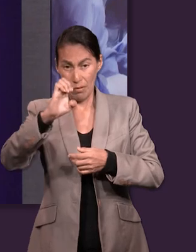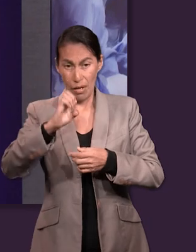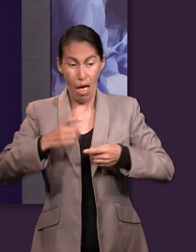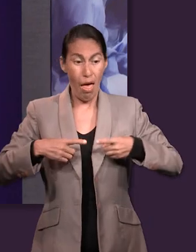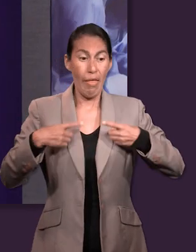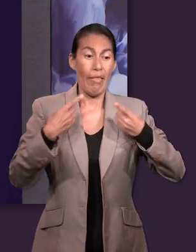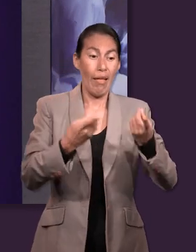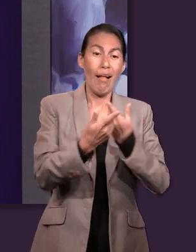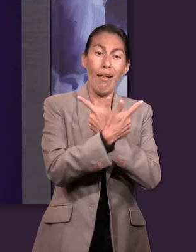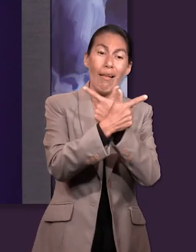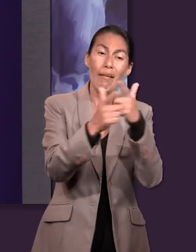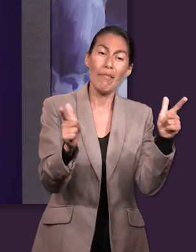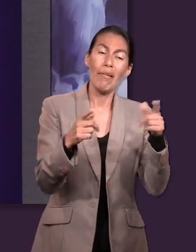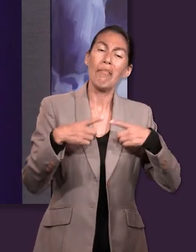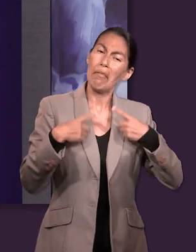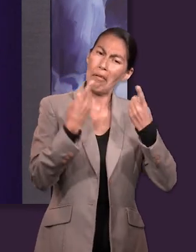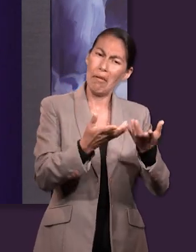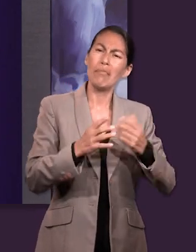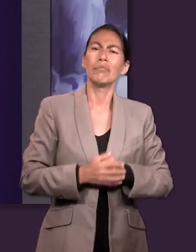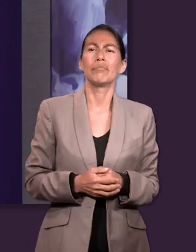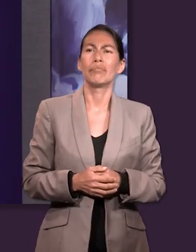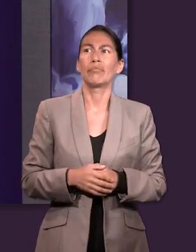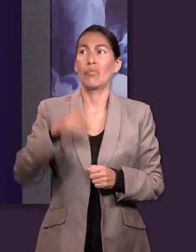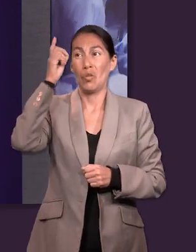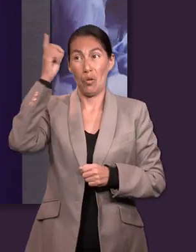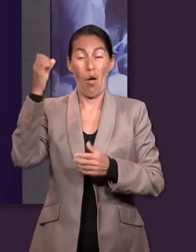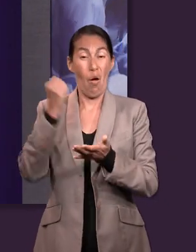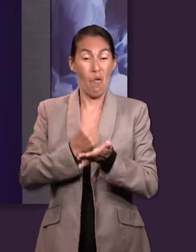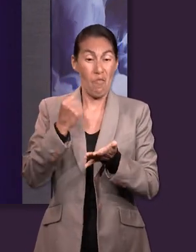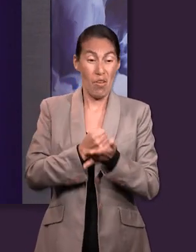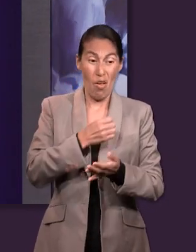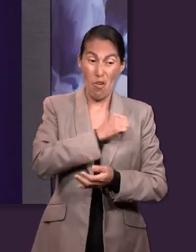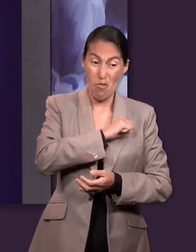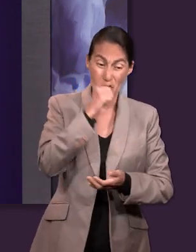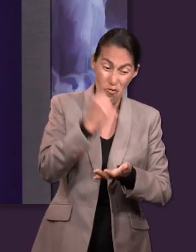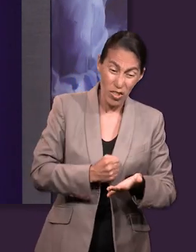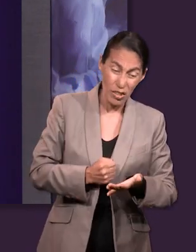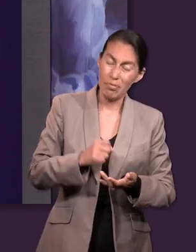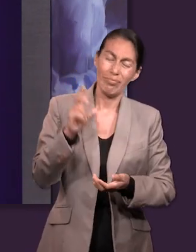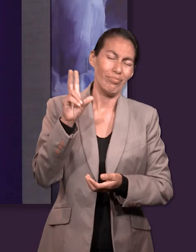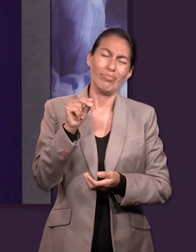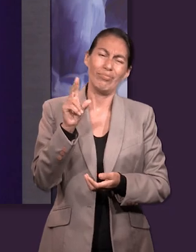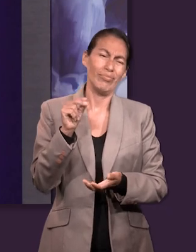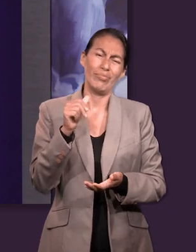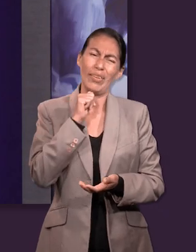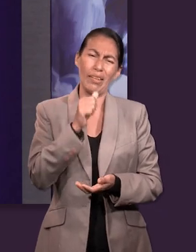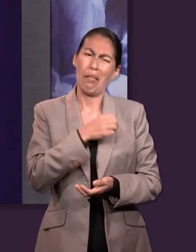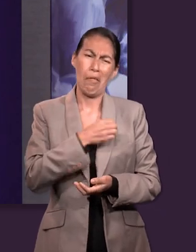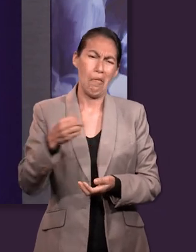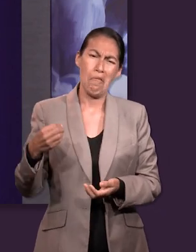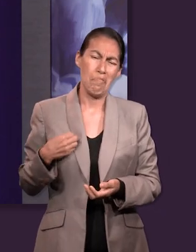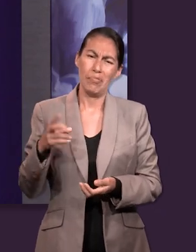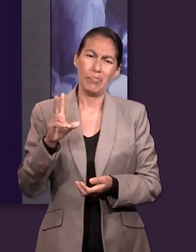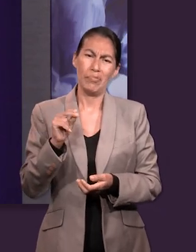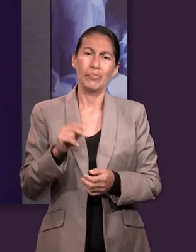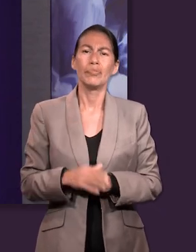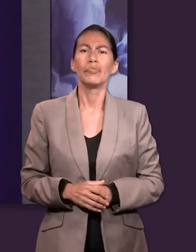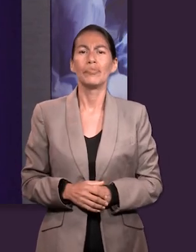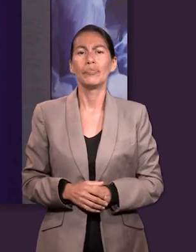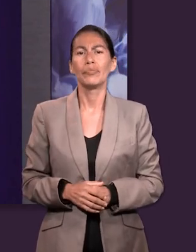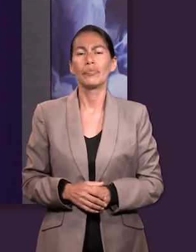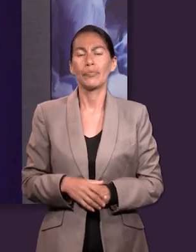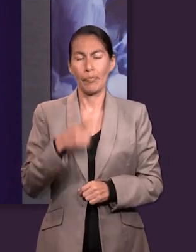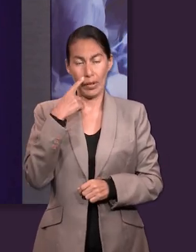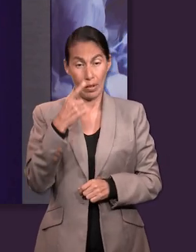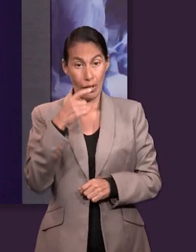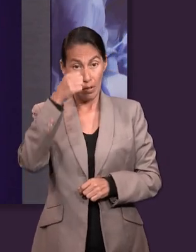nosotros, pero nunca nos obliga, siempre permite que ejercitemos nuestra voluntad para tomar las decisiones. Y en estos textos que